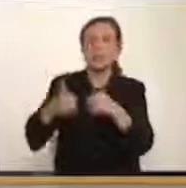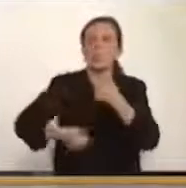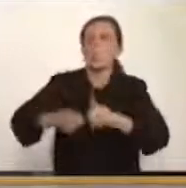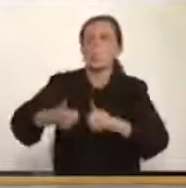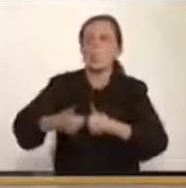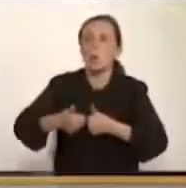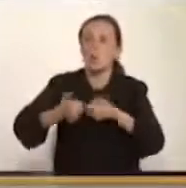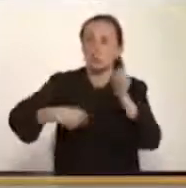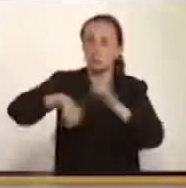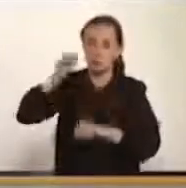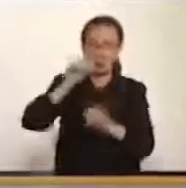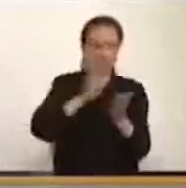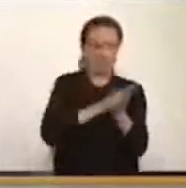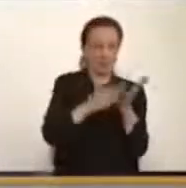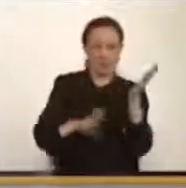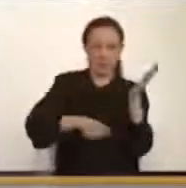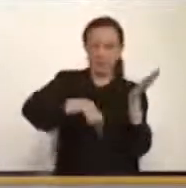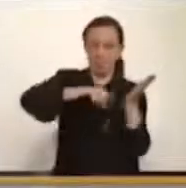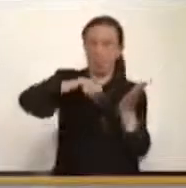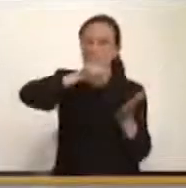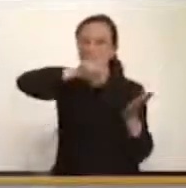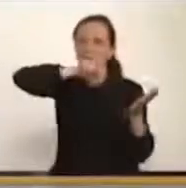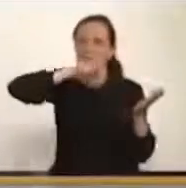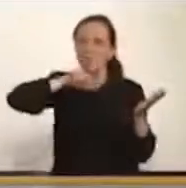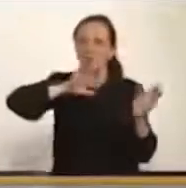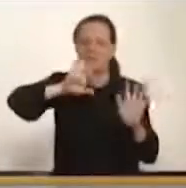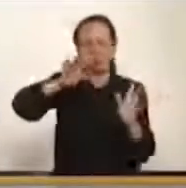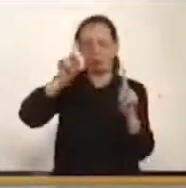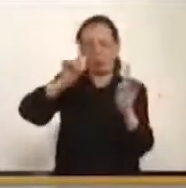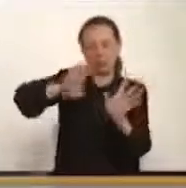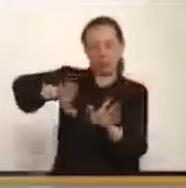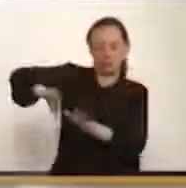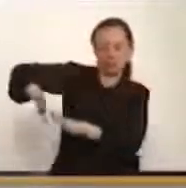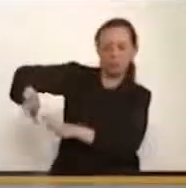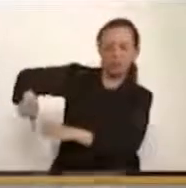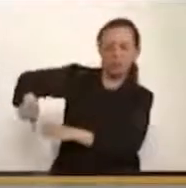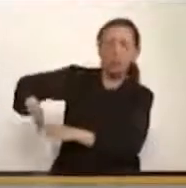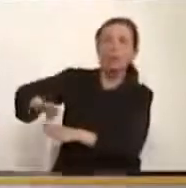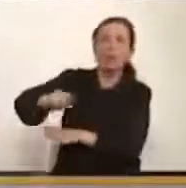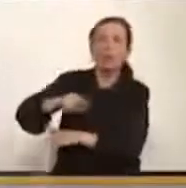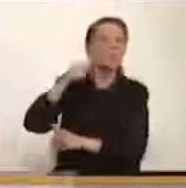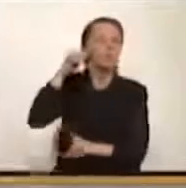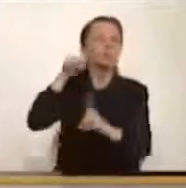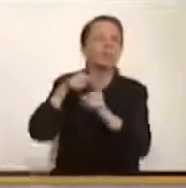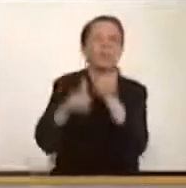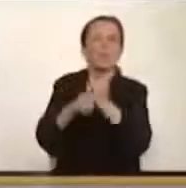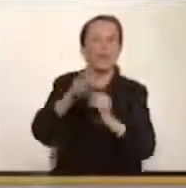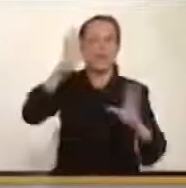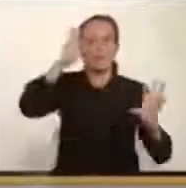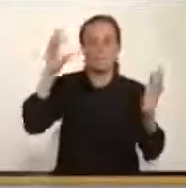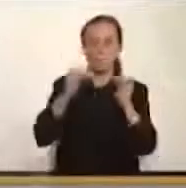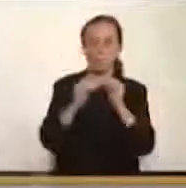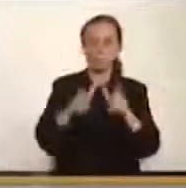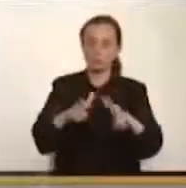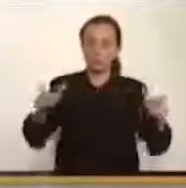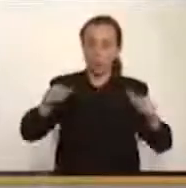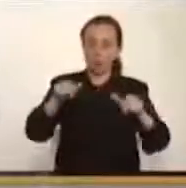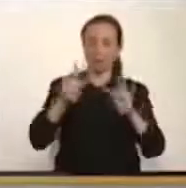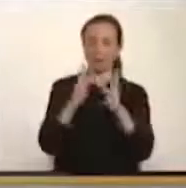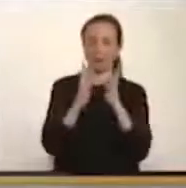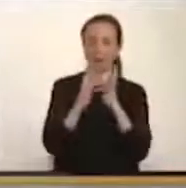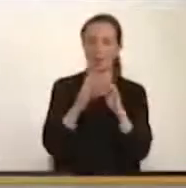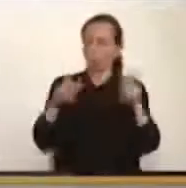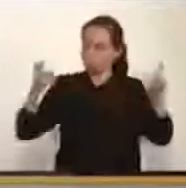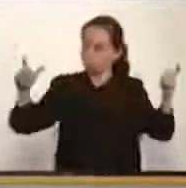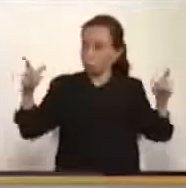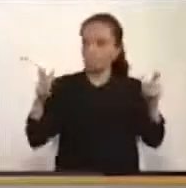del no en el plebiscito, pero dejemos ese tema por hoy. Busquemos un acuerdo de las mayorías del Senado para